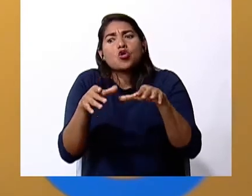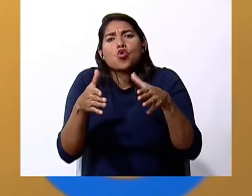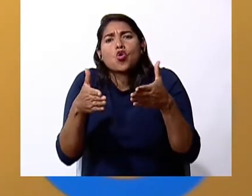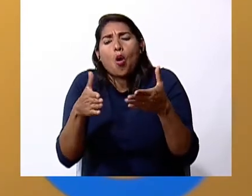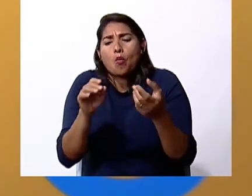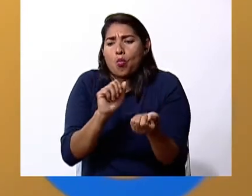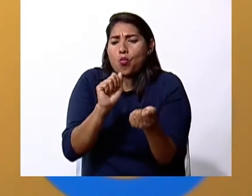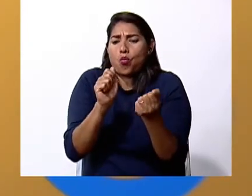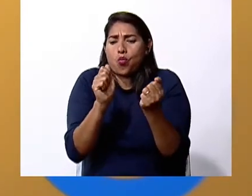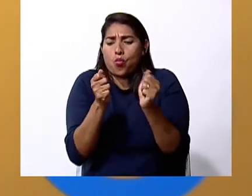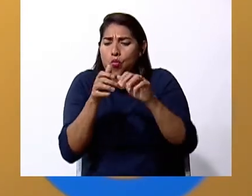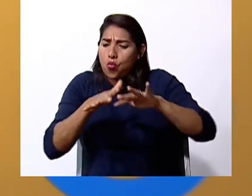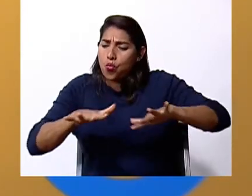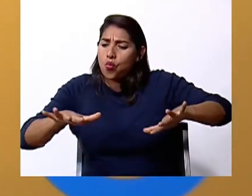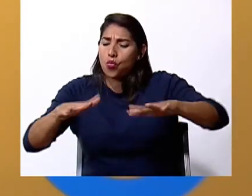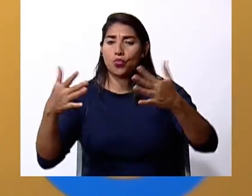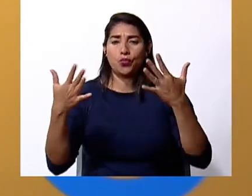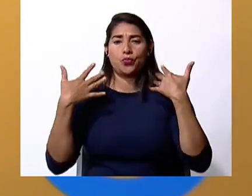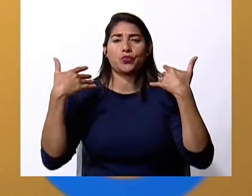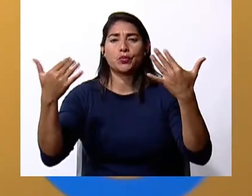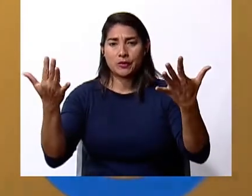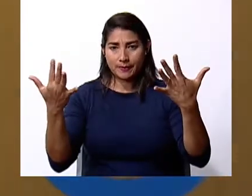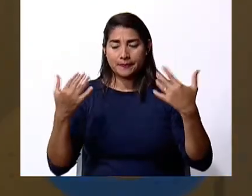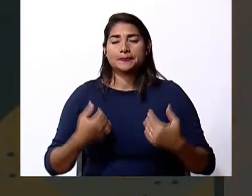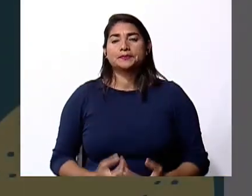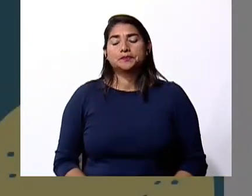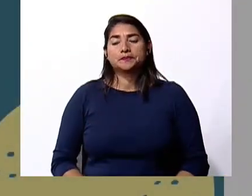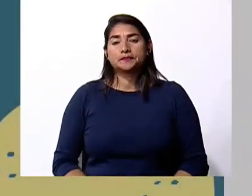factores que modifican el clima.